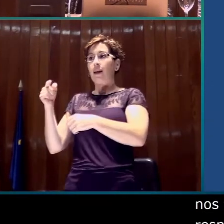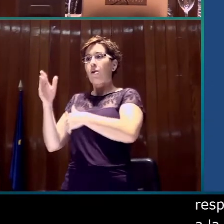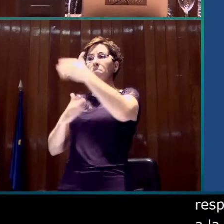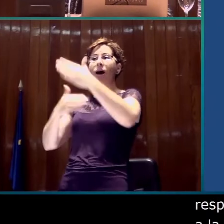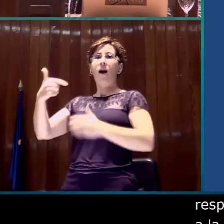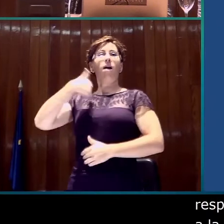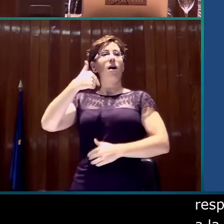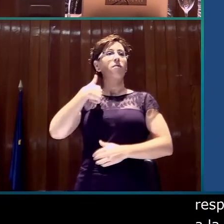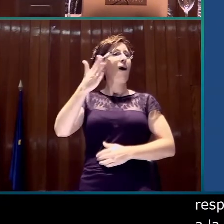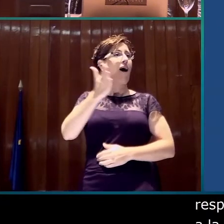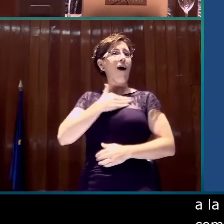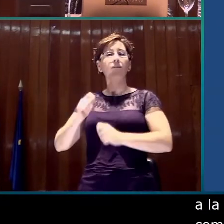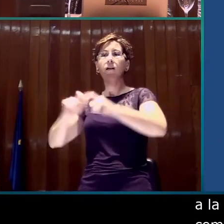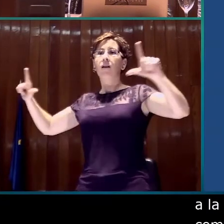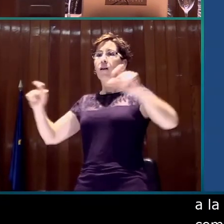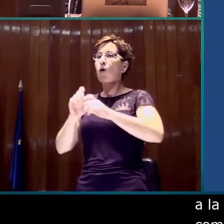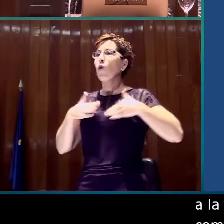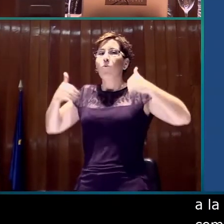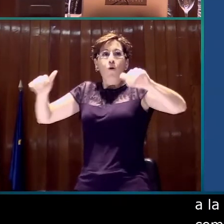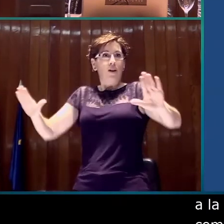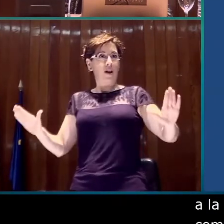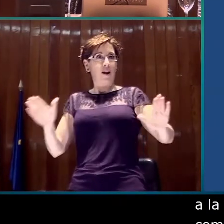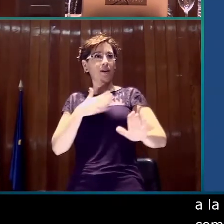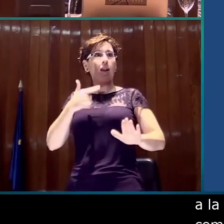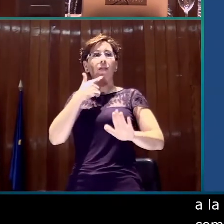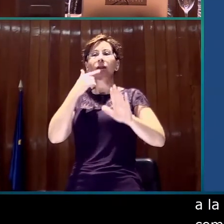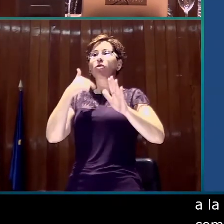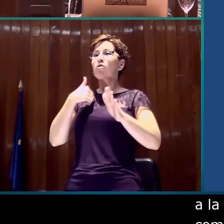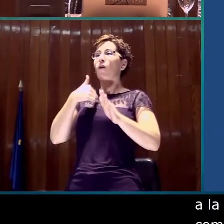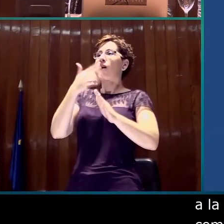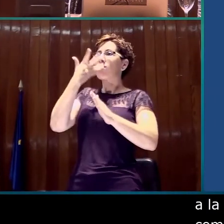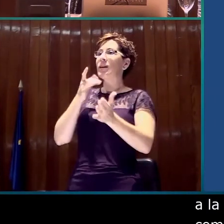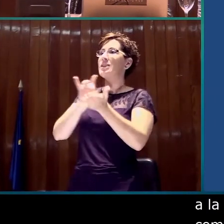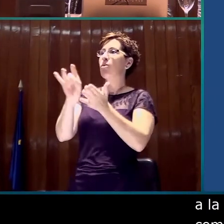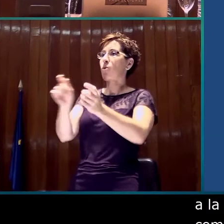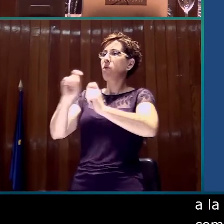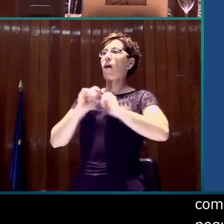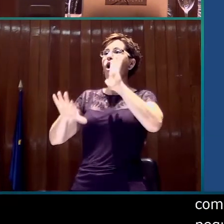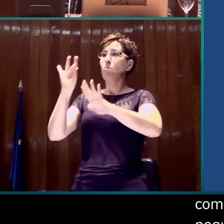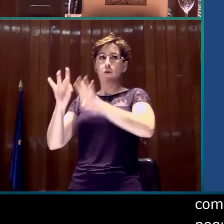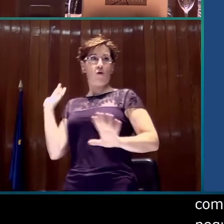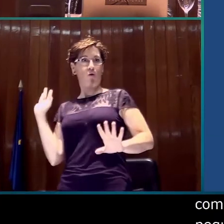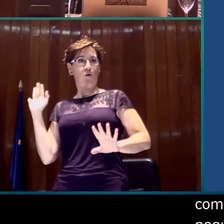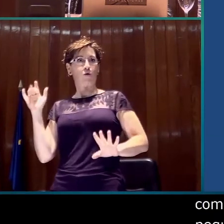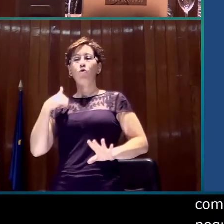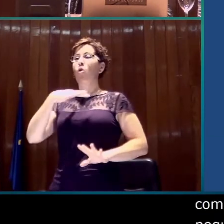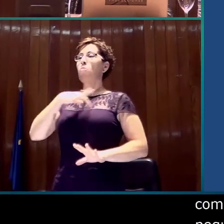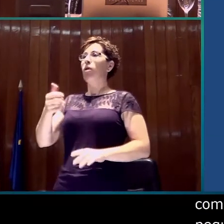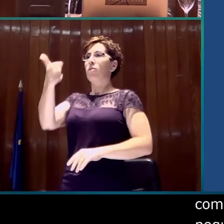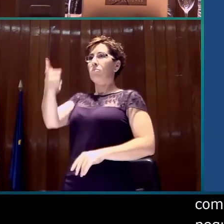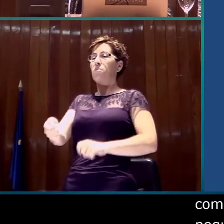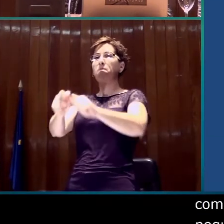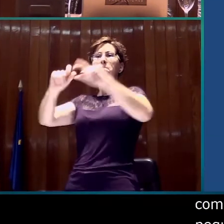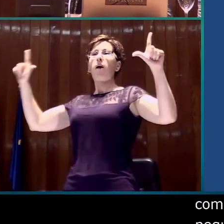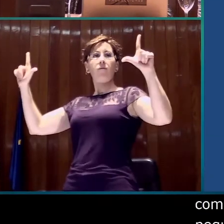una manera voluntaria, que fuera un servicio opcional y que, incluso, pudiera llegarse a seleccionar como imagen principal en la